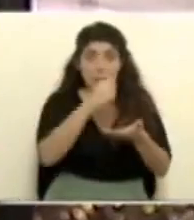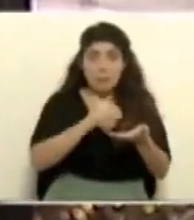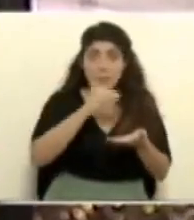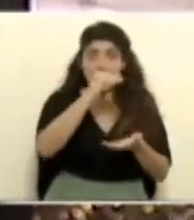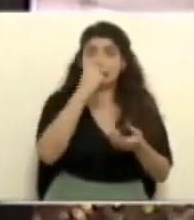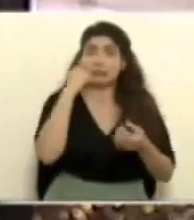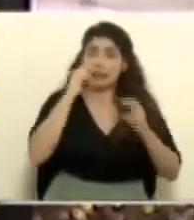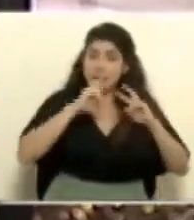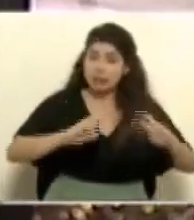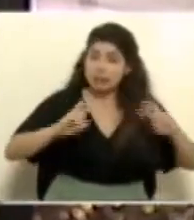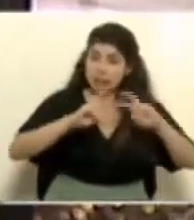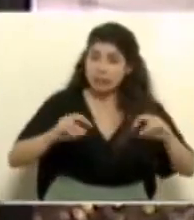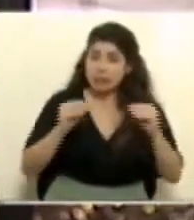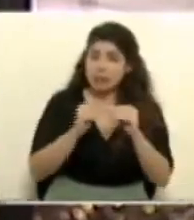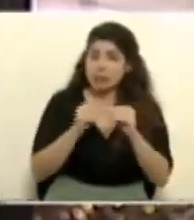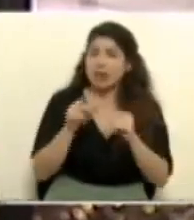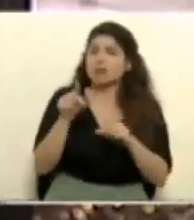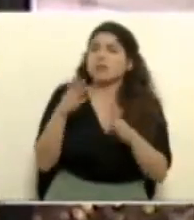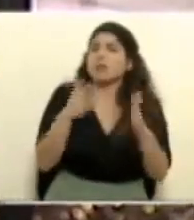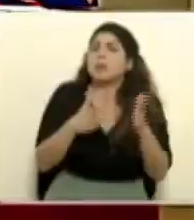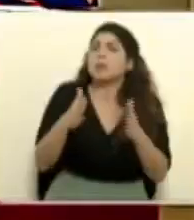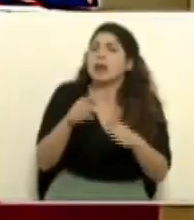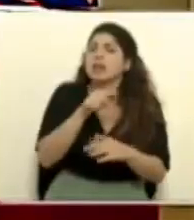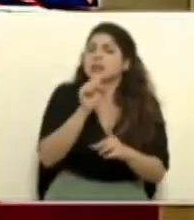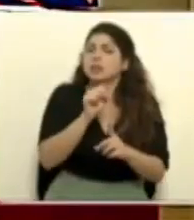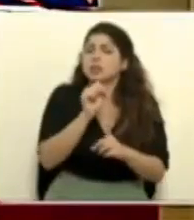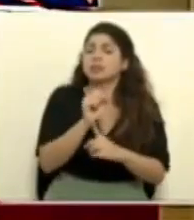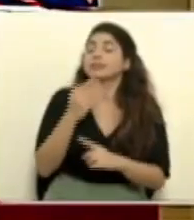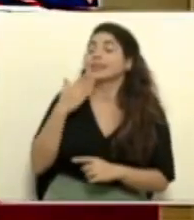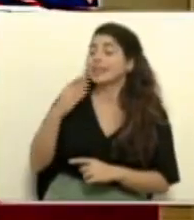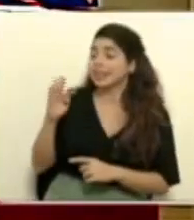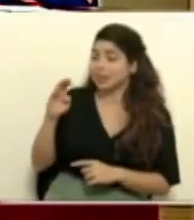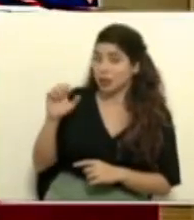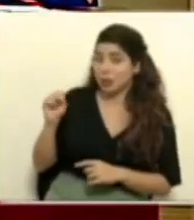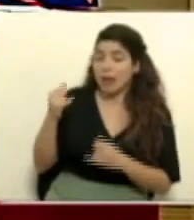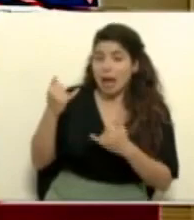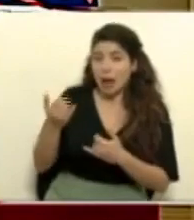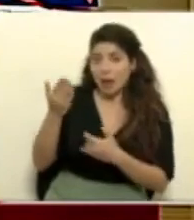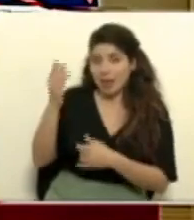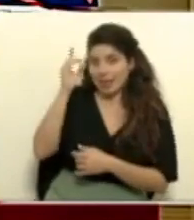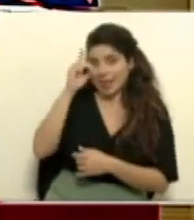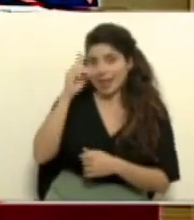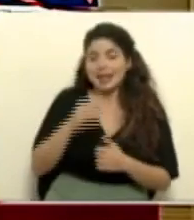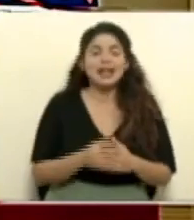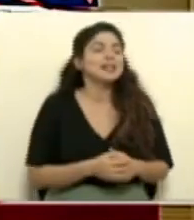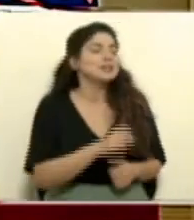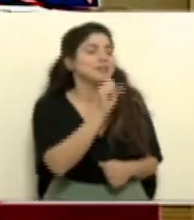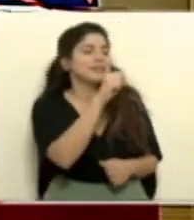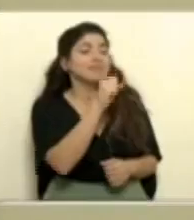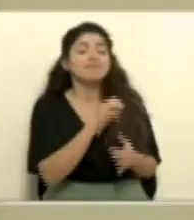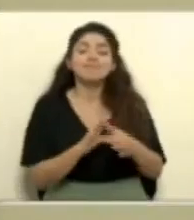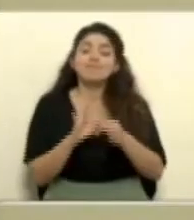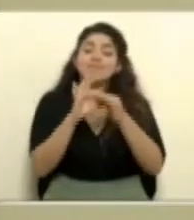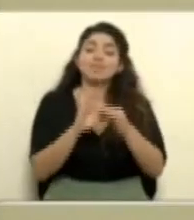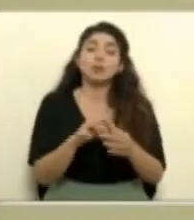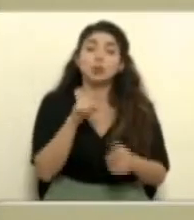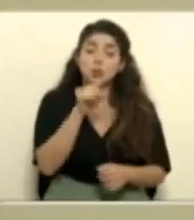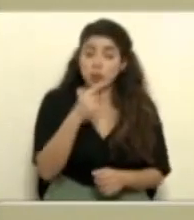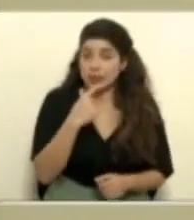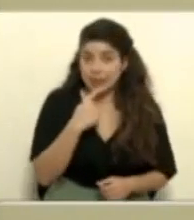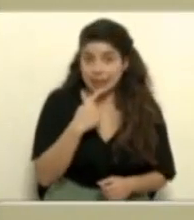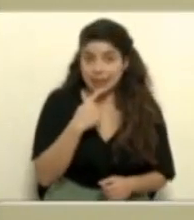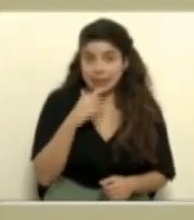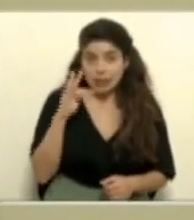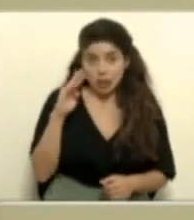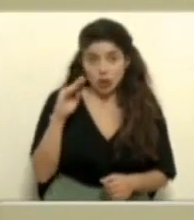maestregos? ¿Cómo está la situación por ahí? Muchas gracias. Gracias, Tomás. Escuchamos a don Daniel. Sí, con respecto a lo que usted indica,